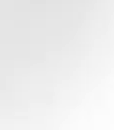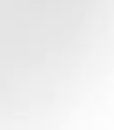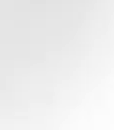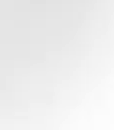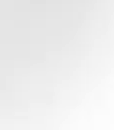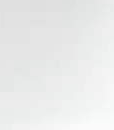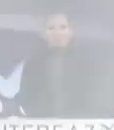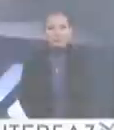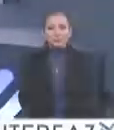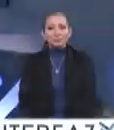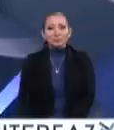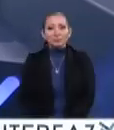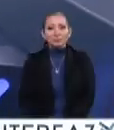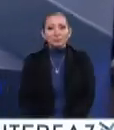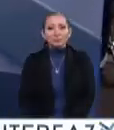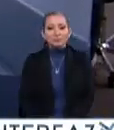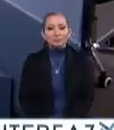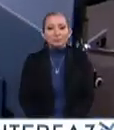Arte.